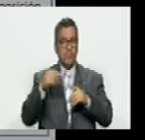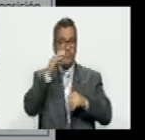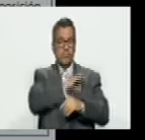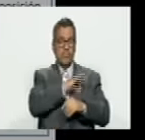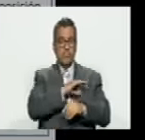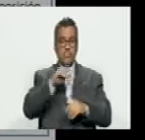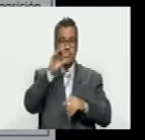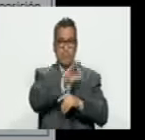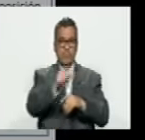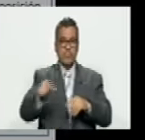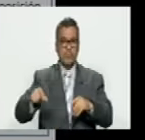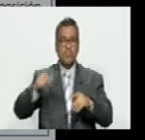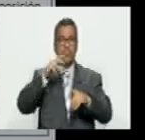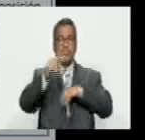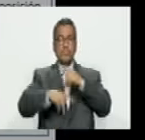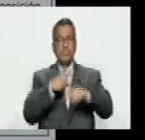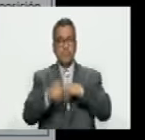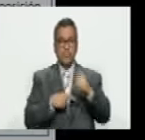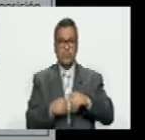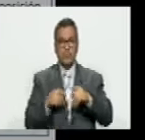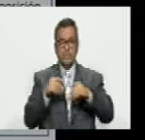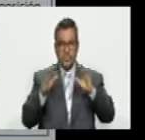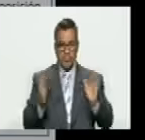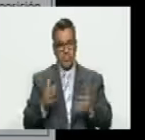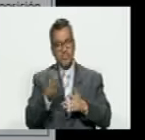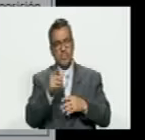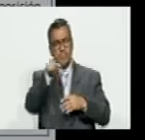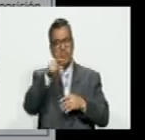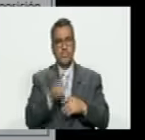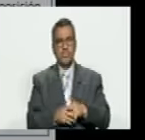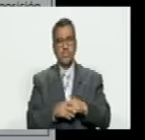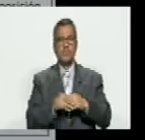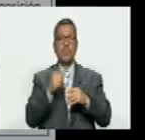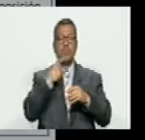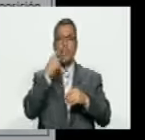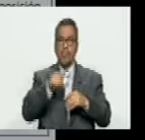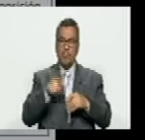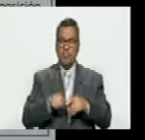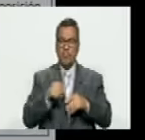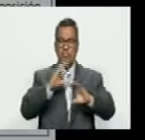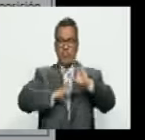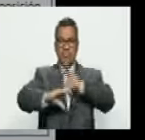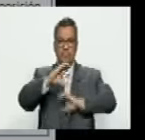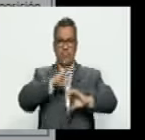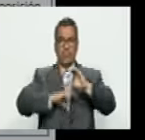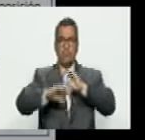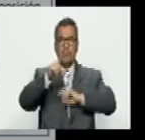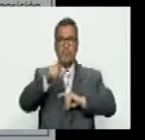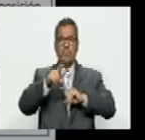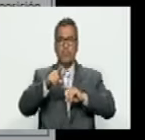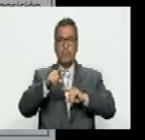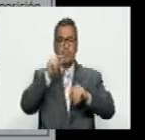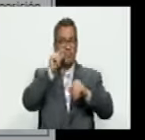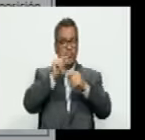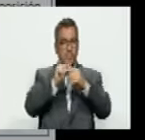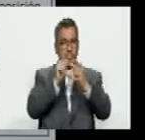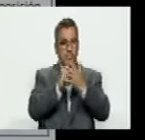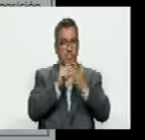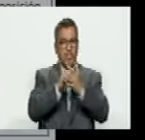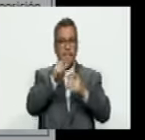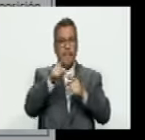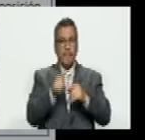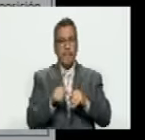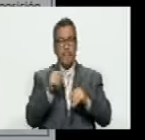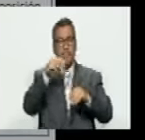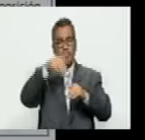civil diseñada para producir una estimación verificable y científicamente precisa del